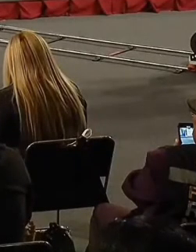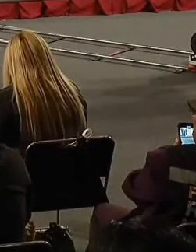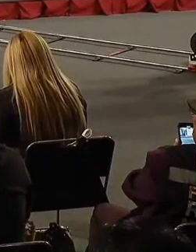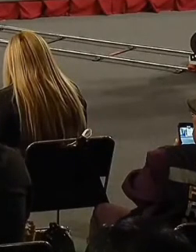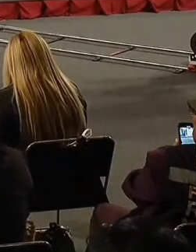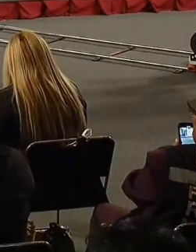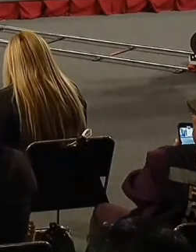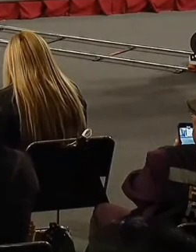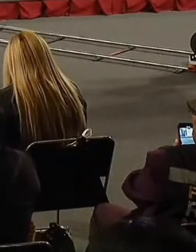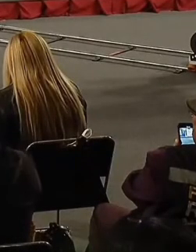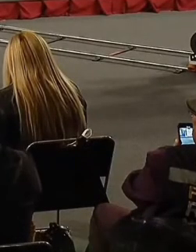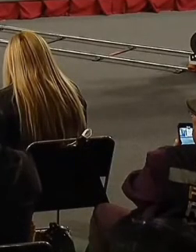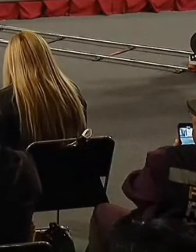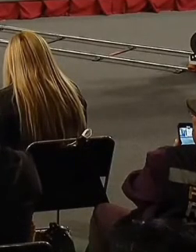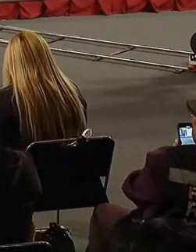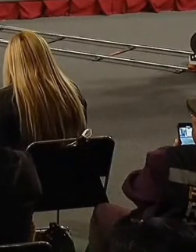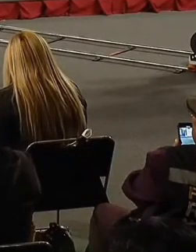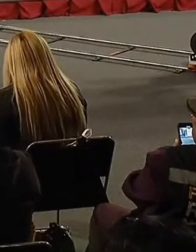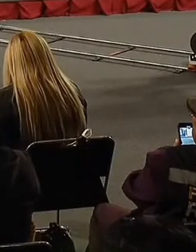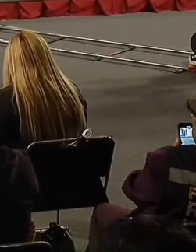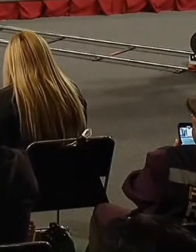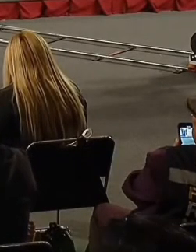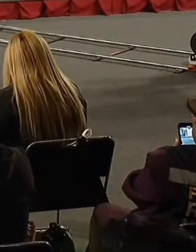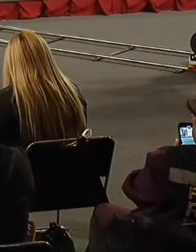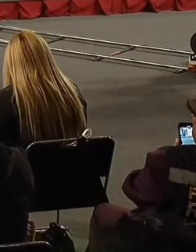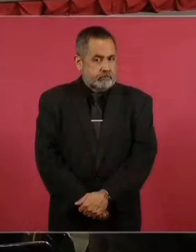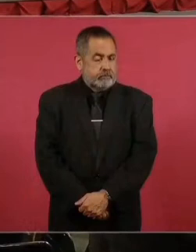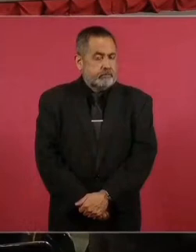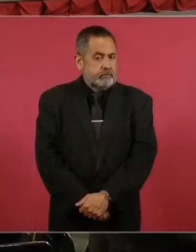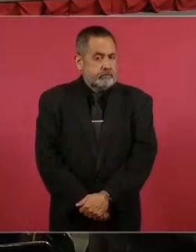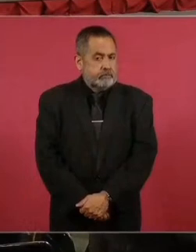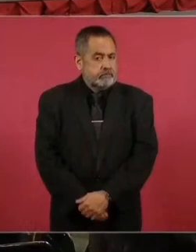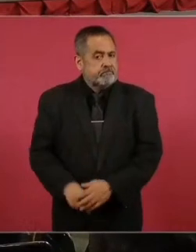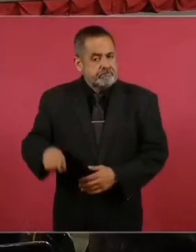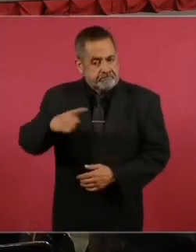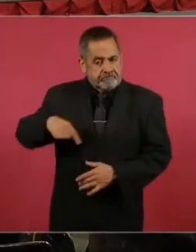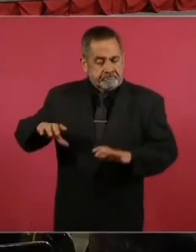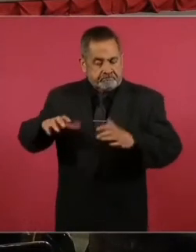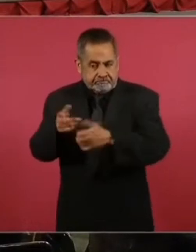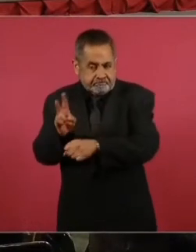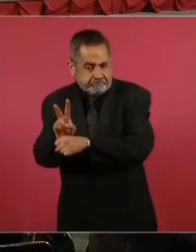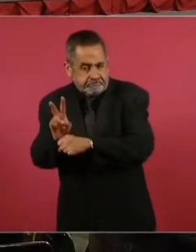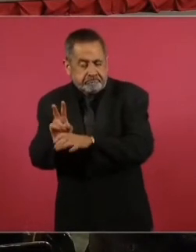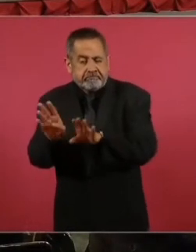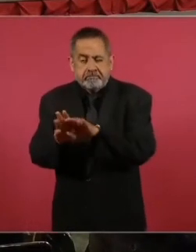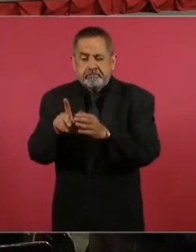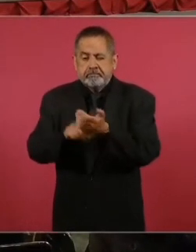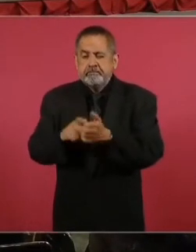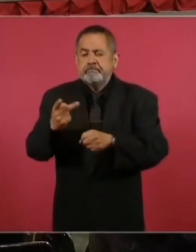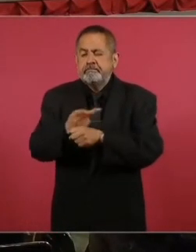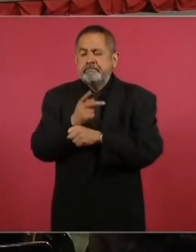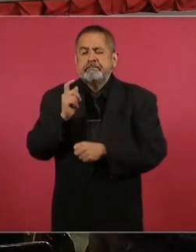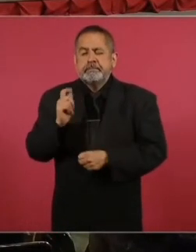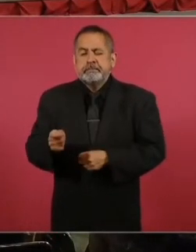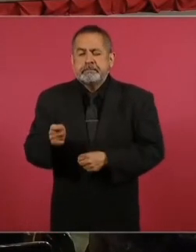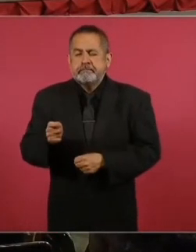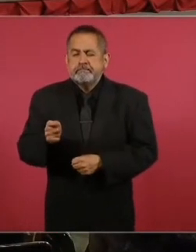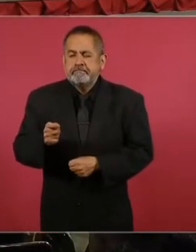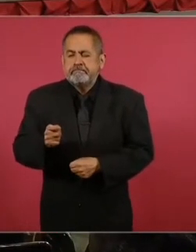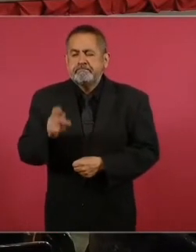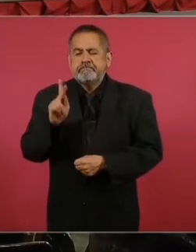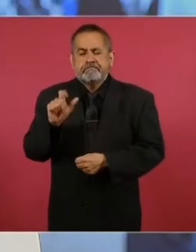y tiene como propósito vigilar y dar seguimiento a esta estrategia